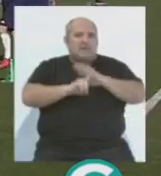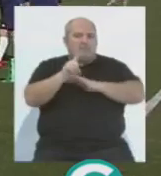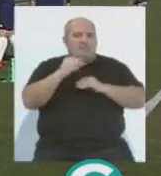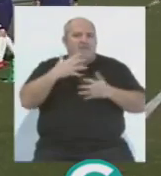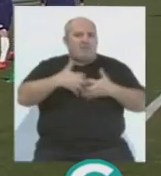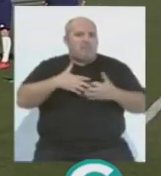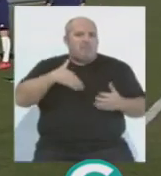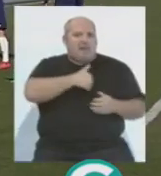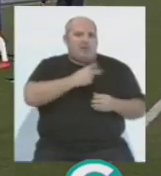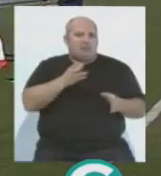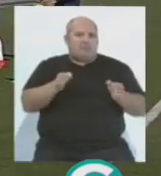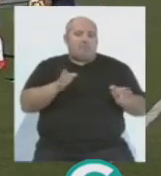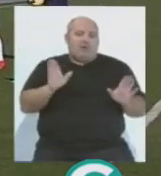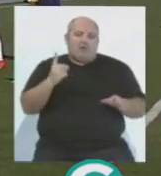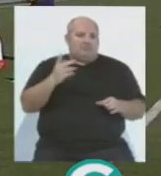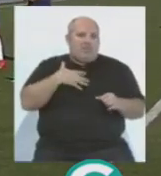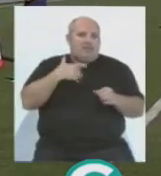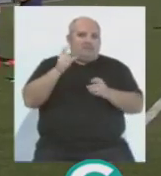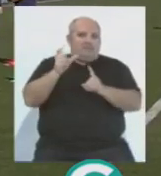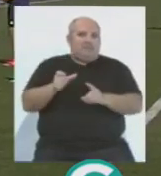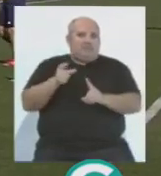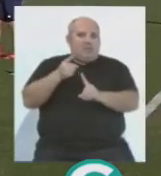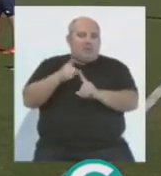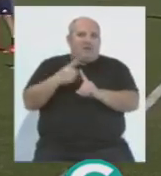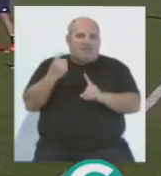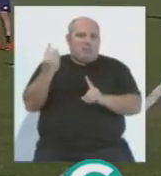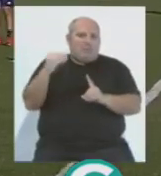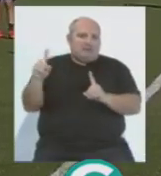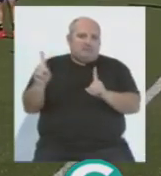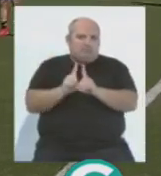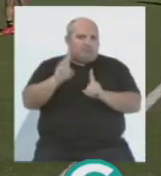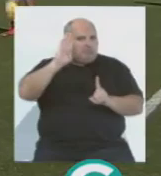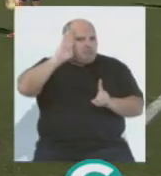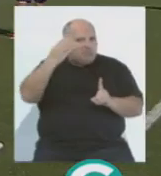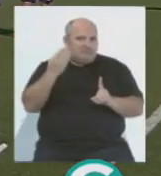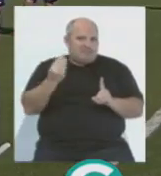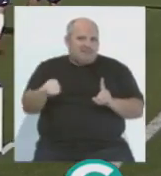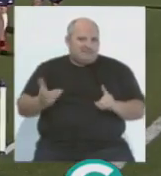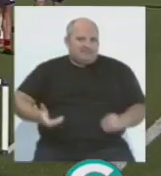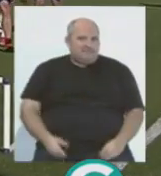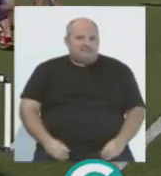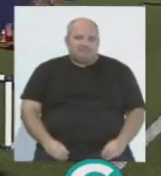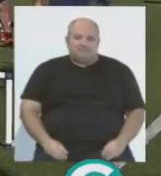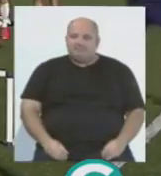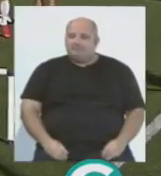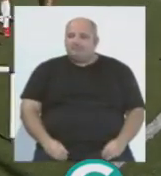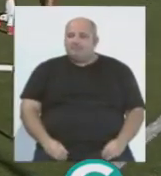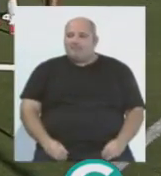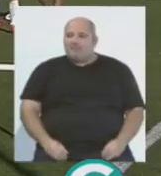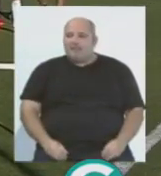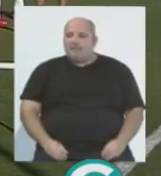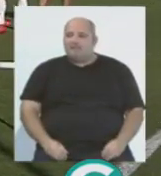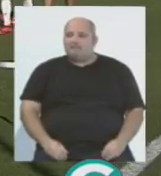muy bien esa función. Pero, hombre, que sí que hace falta un jugador que sea específicamente de banda. Claro.